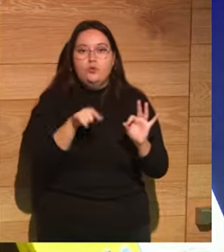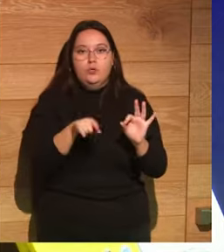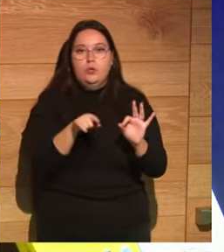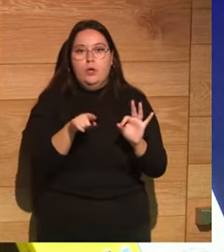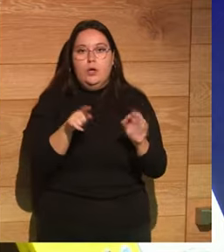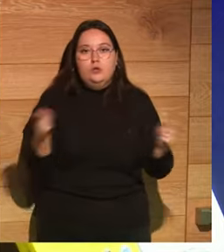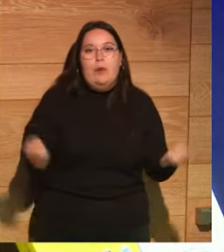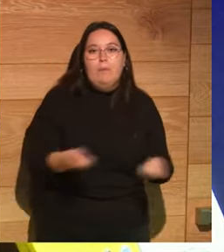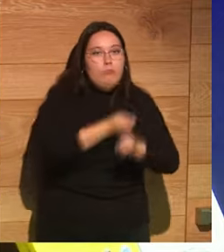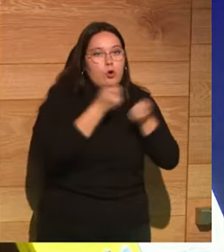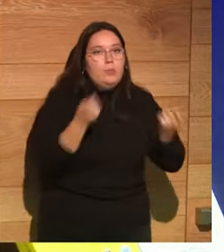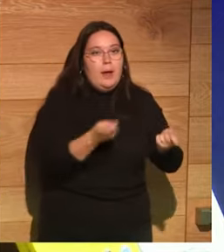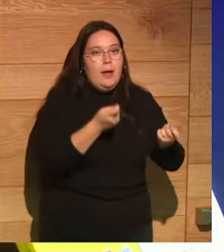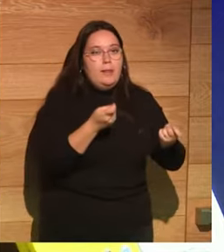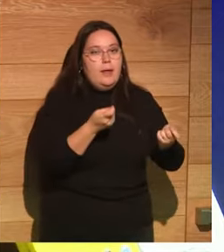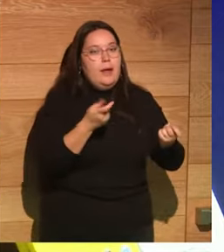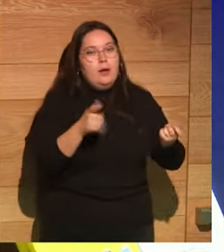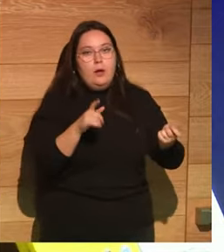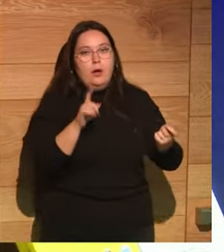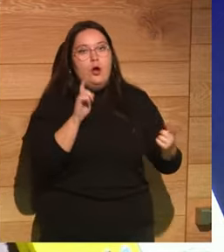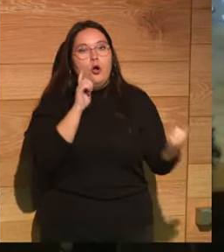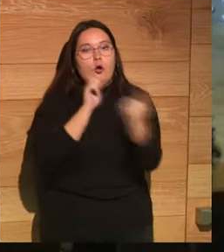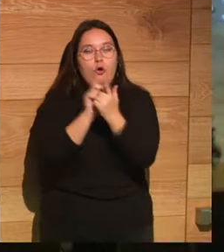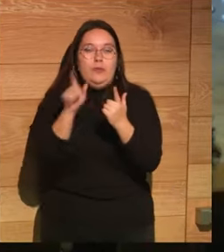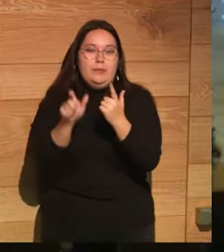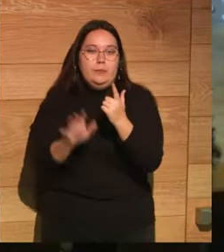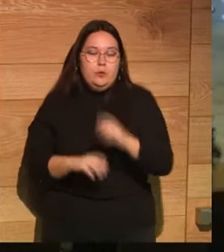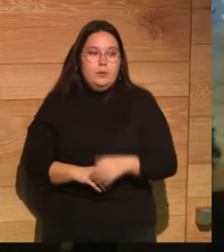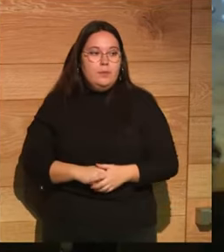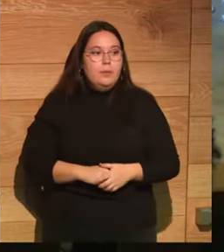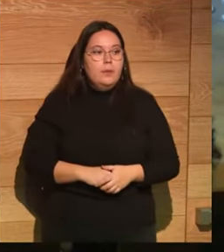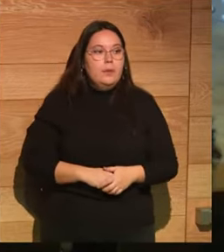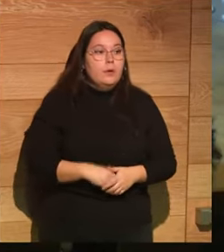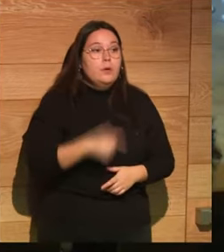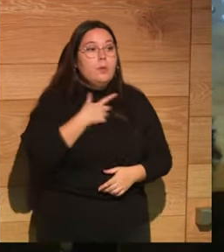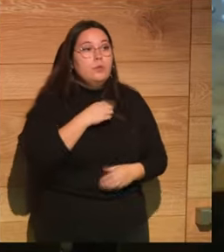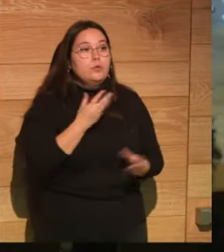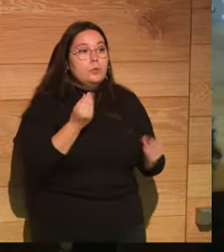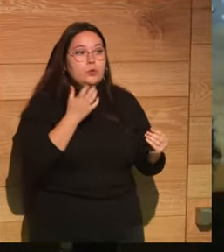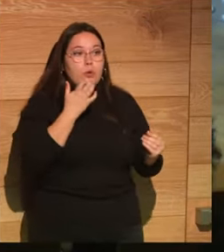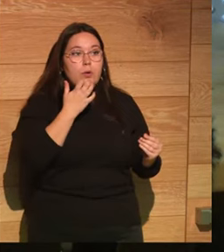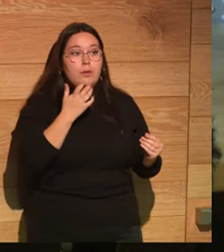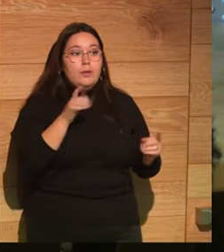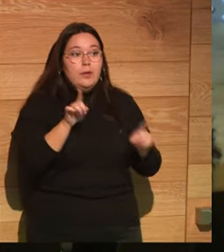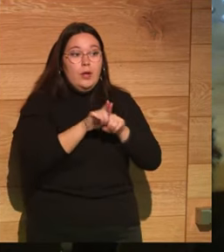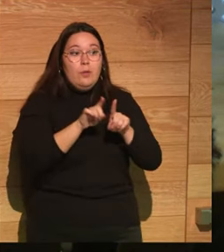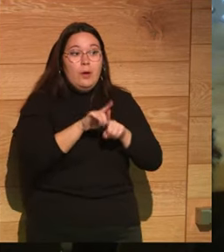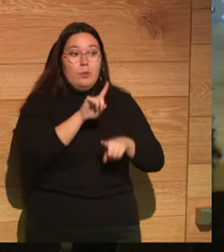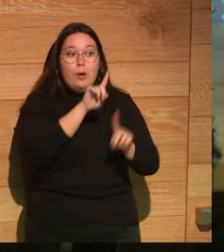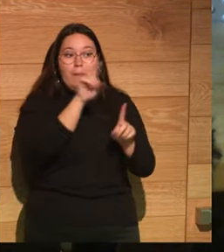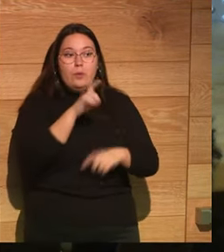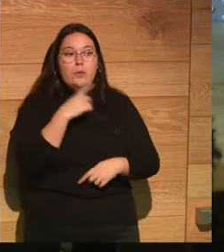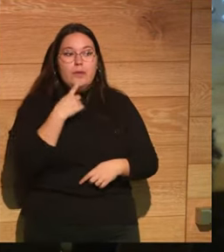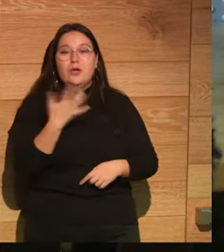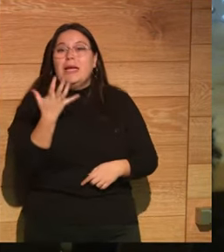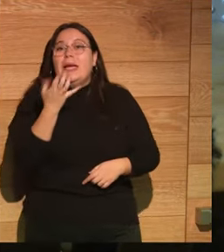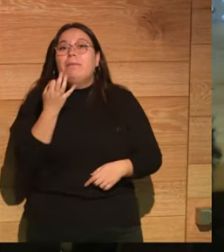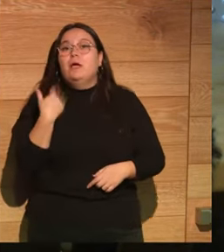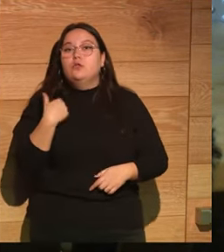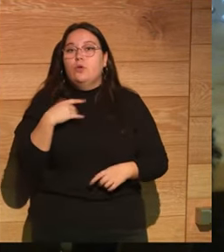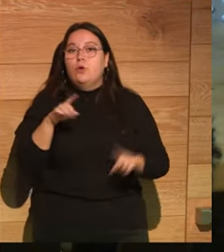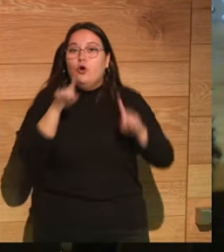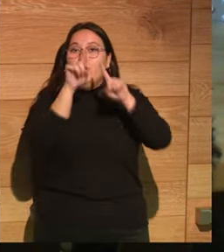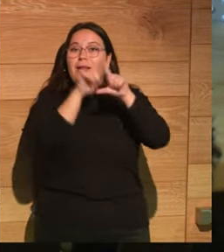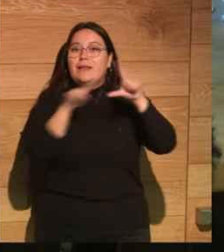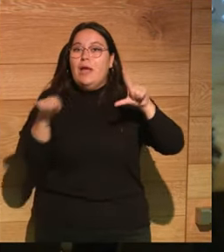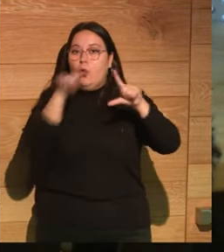propaganda y un descrédito total hacia personajes como este pero fíjate me ha gustado mucho como ha enunciado la pregunta ¿qué pasó con el